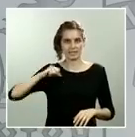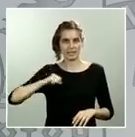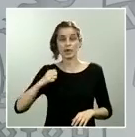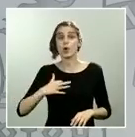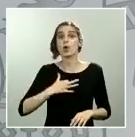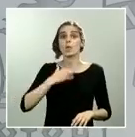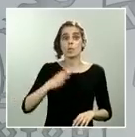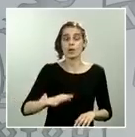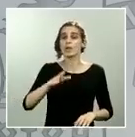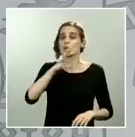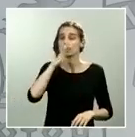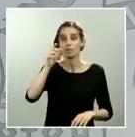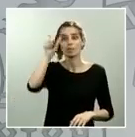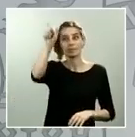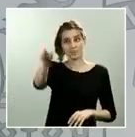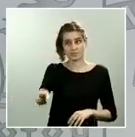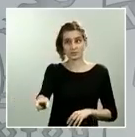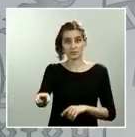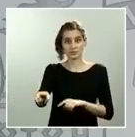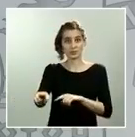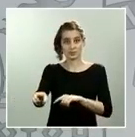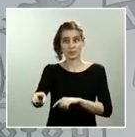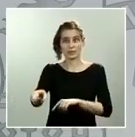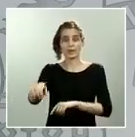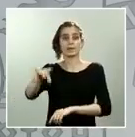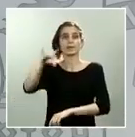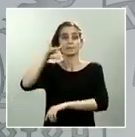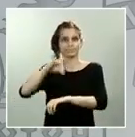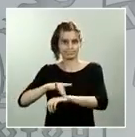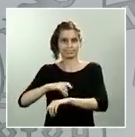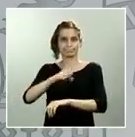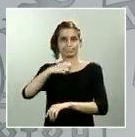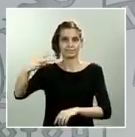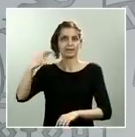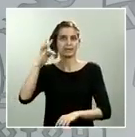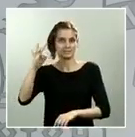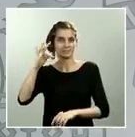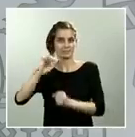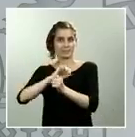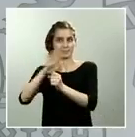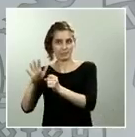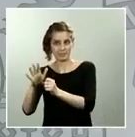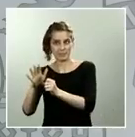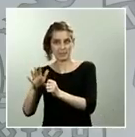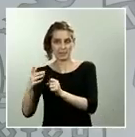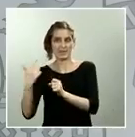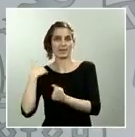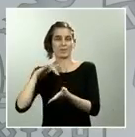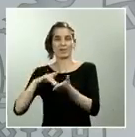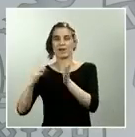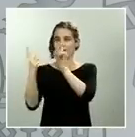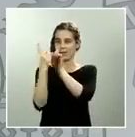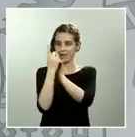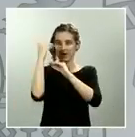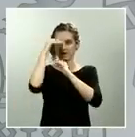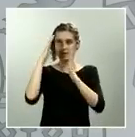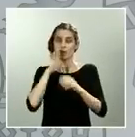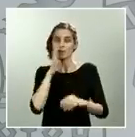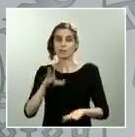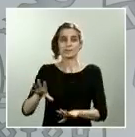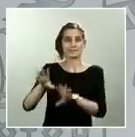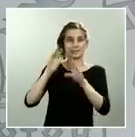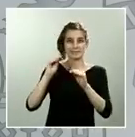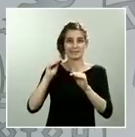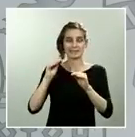que haya sido positiva al COVID o bien porque se interprete que el material de protección, en este caso, no haya sido lo eficaz